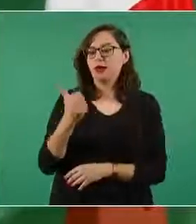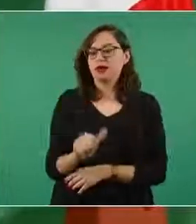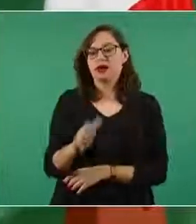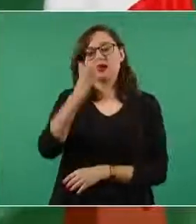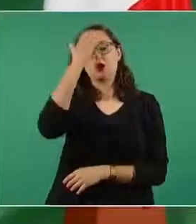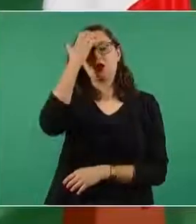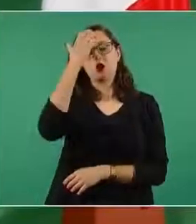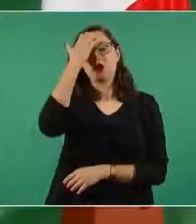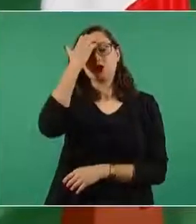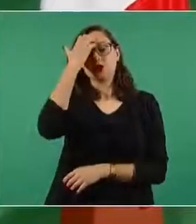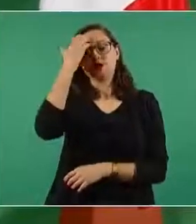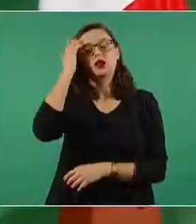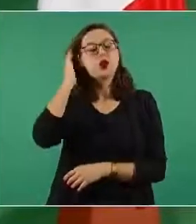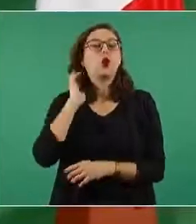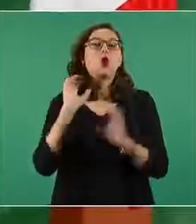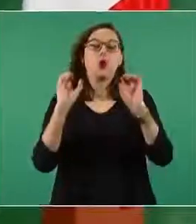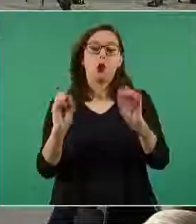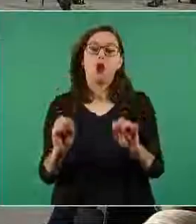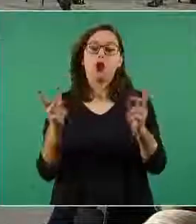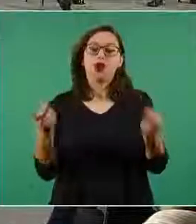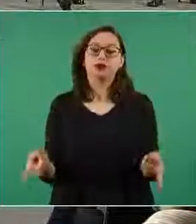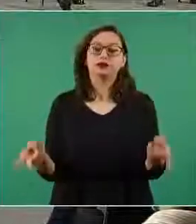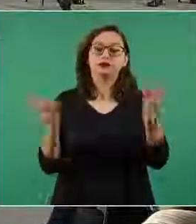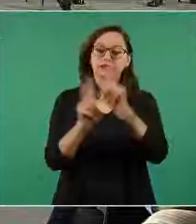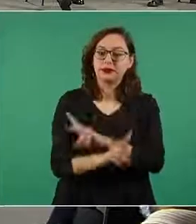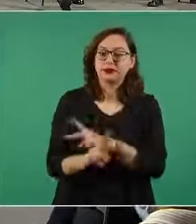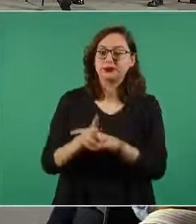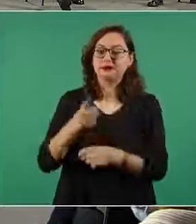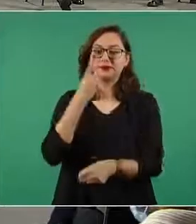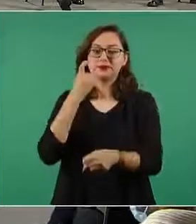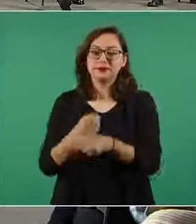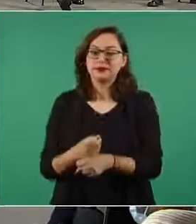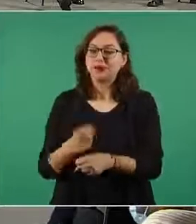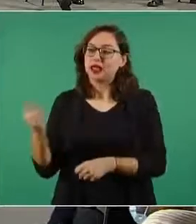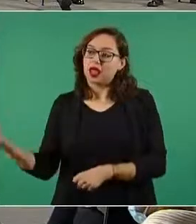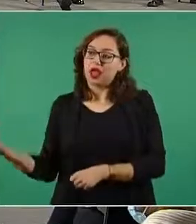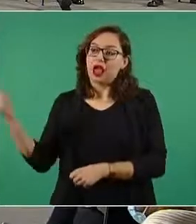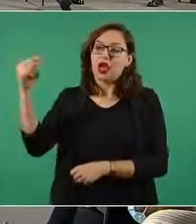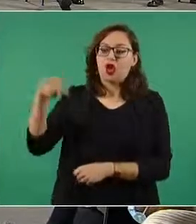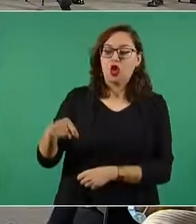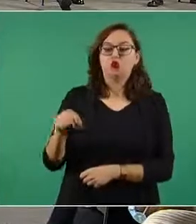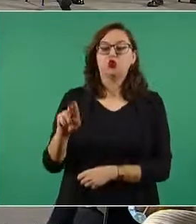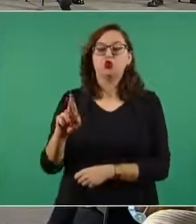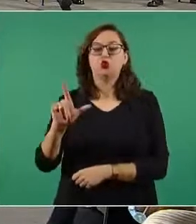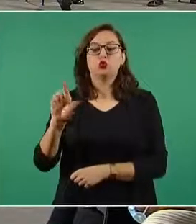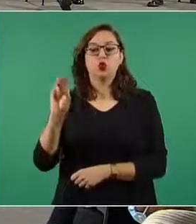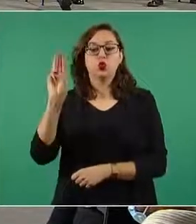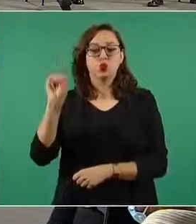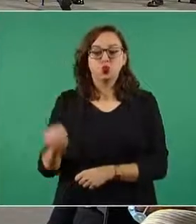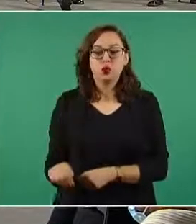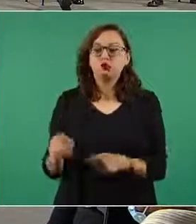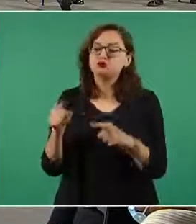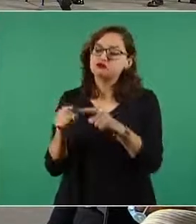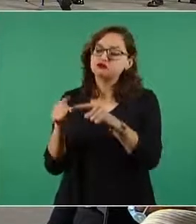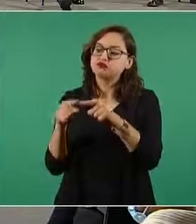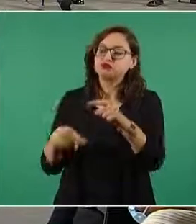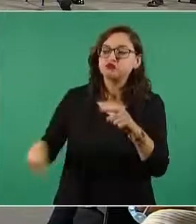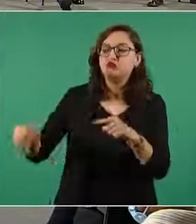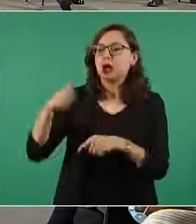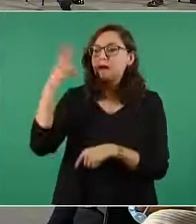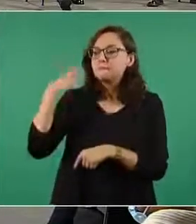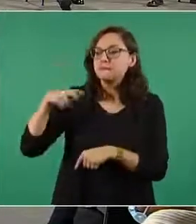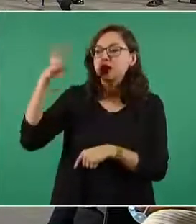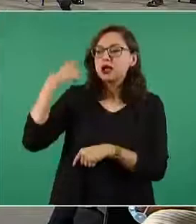o llegan por Cancún por Tulum están ahí y